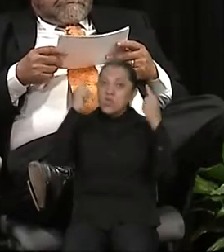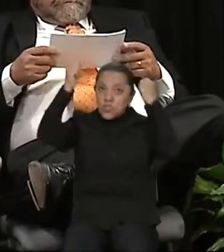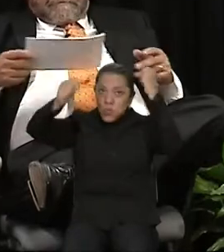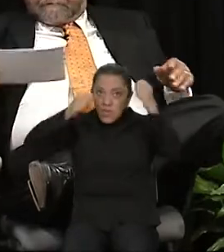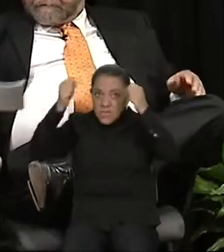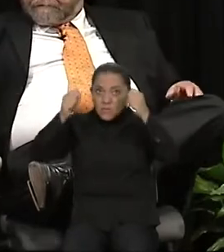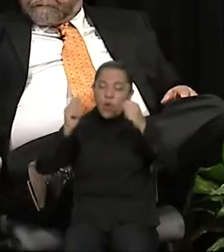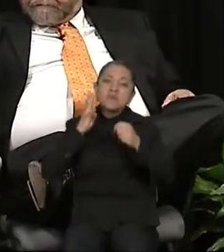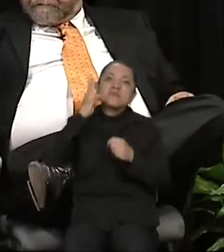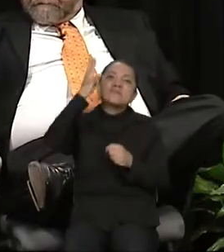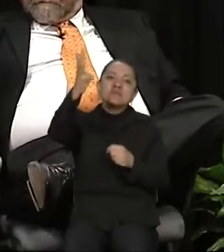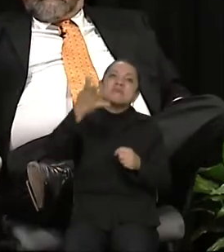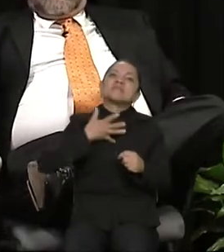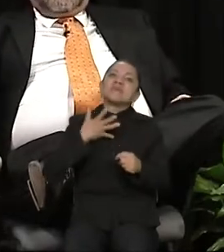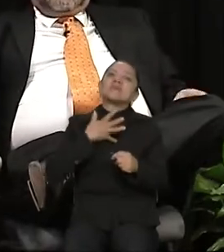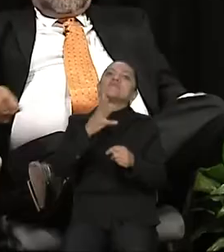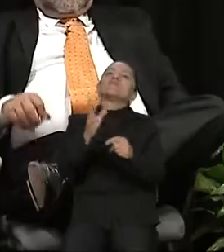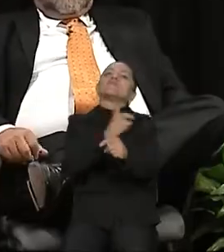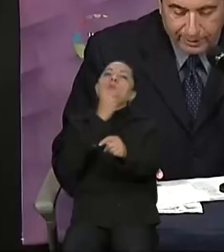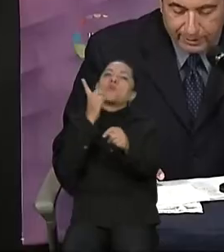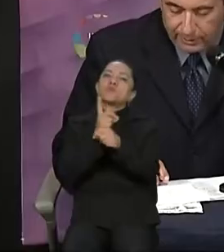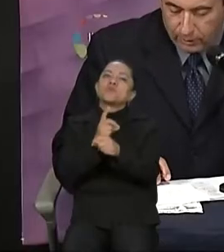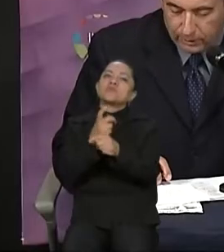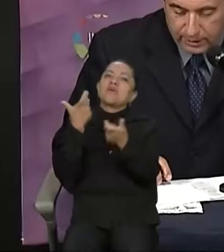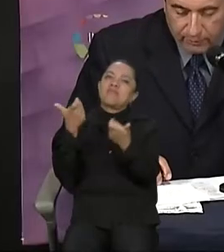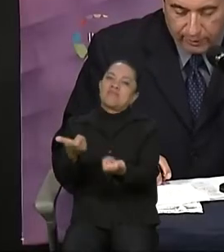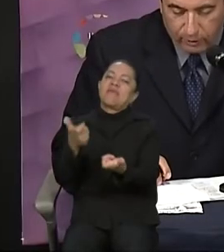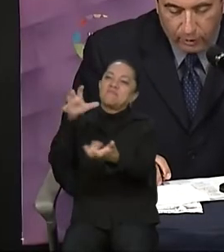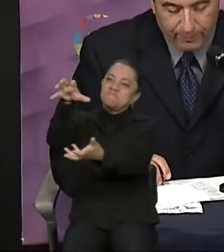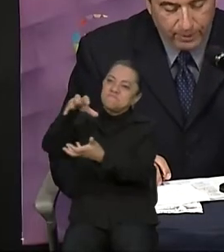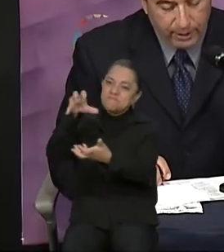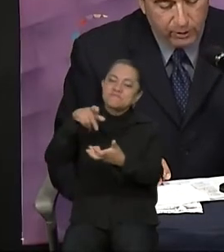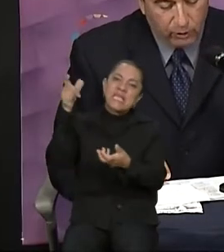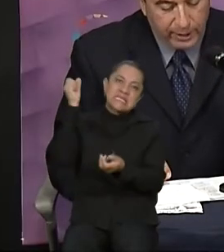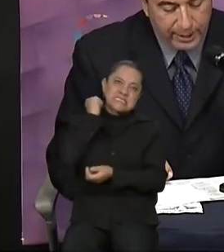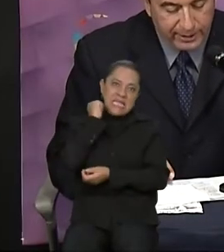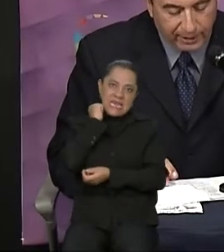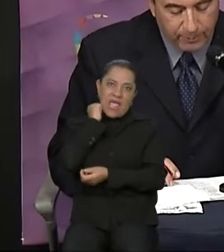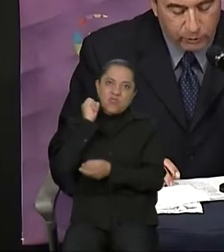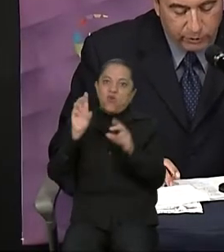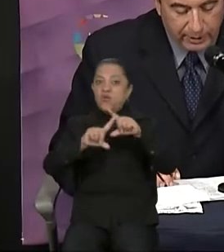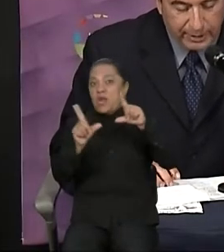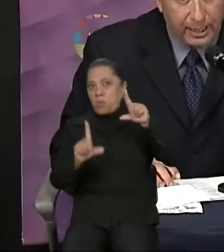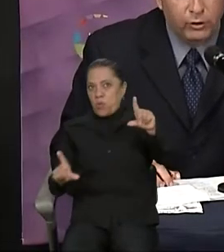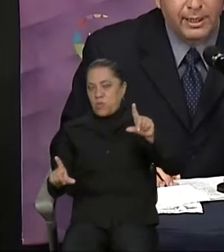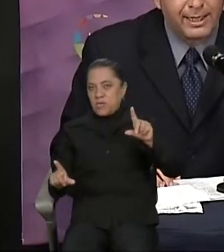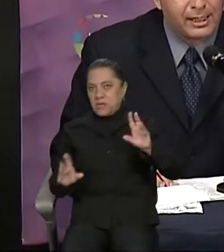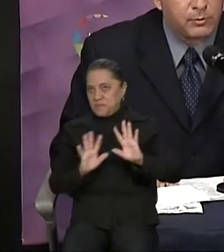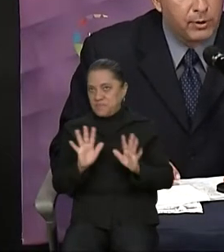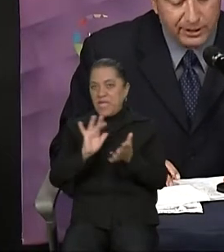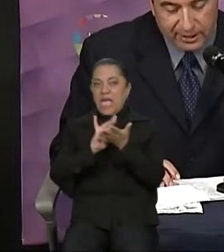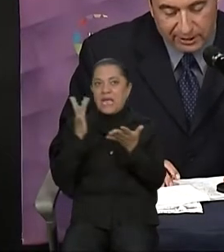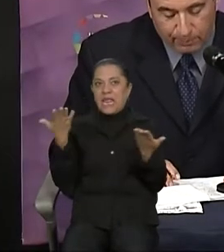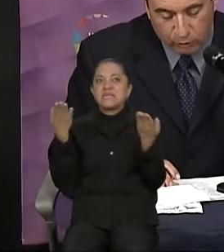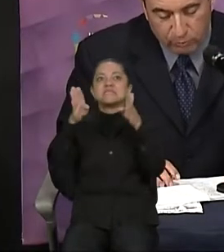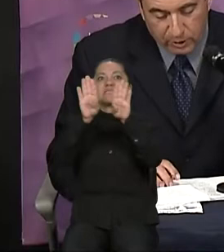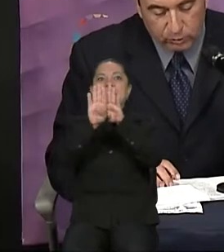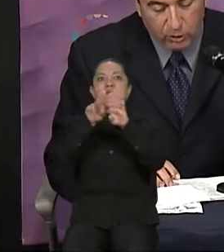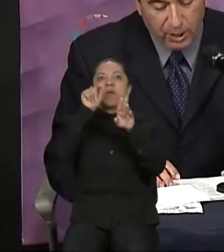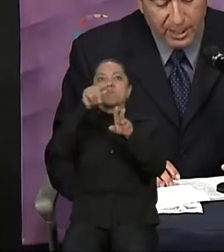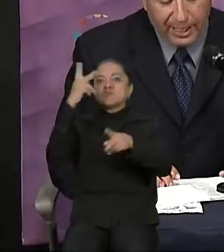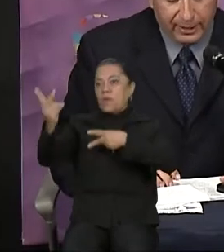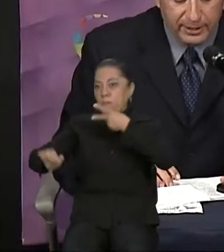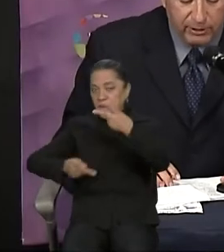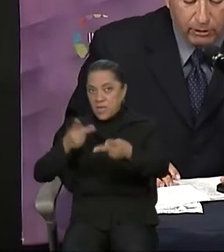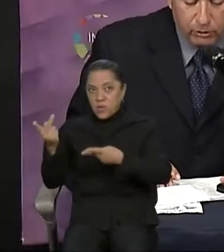bajar recursos desde el Senado de la República. Muchas gracias, candidata Hortensia Figueroa. Con ella cerramos la ronda de respuestas hasta por un